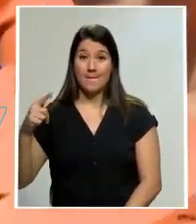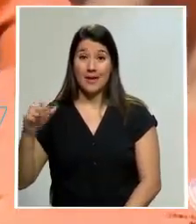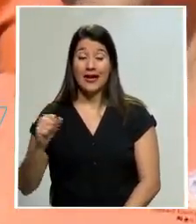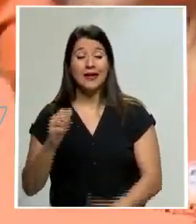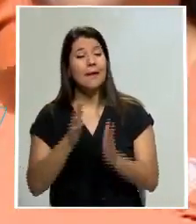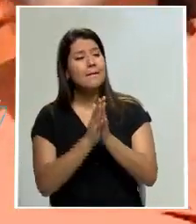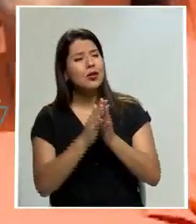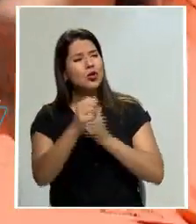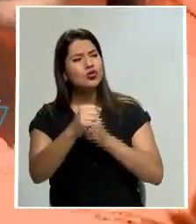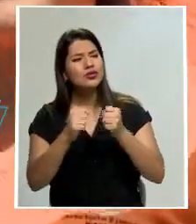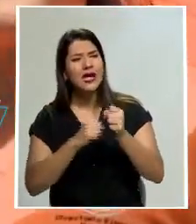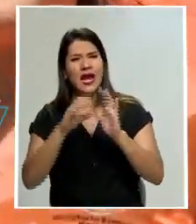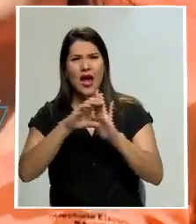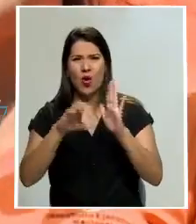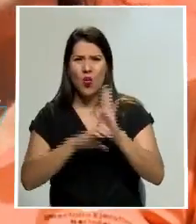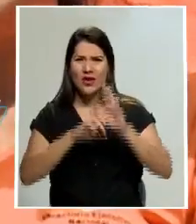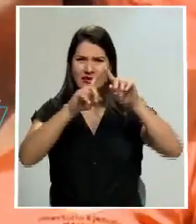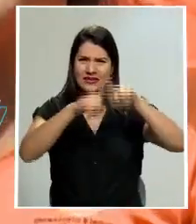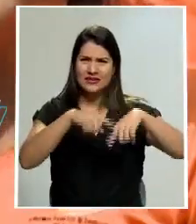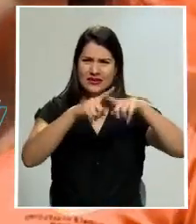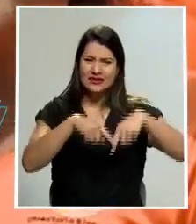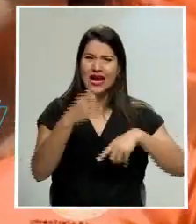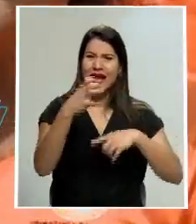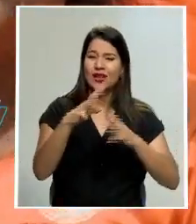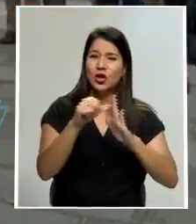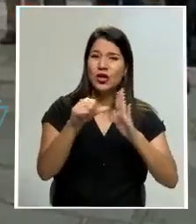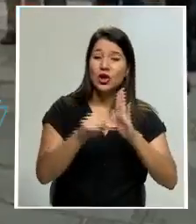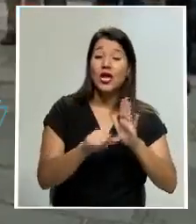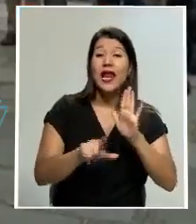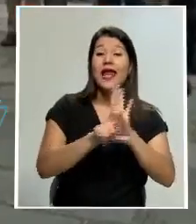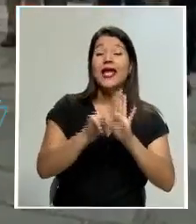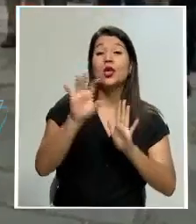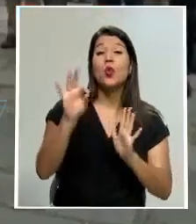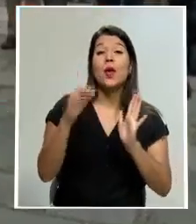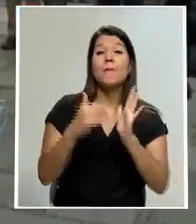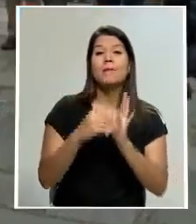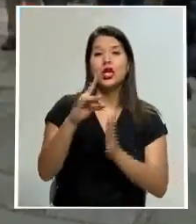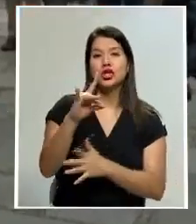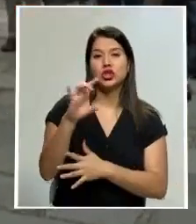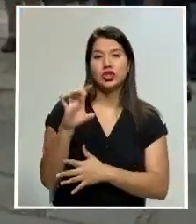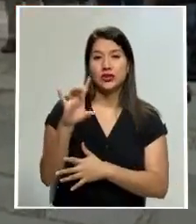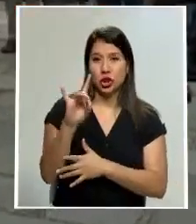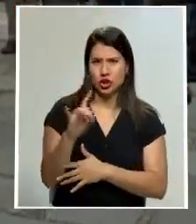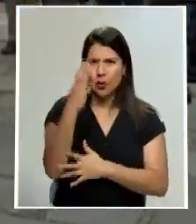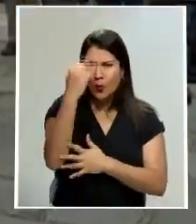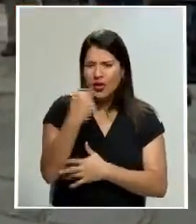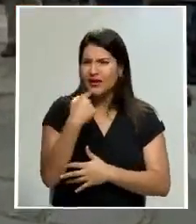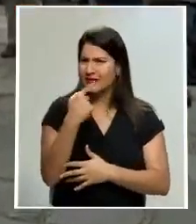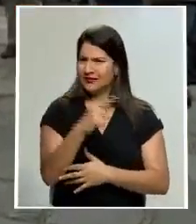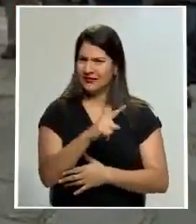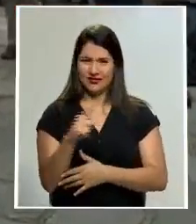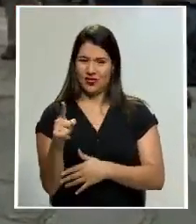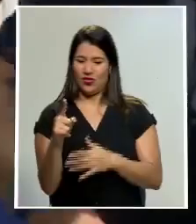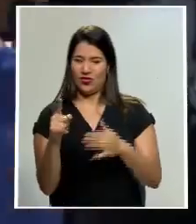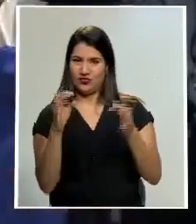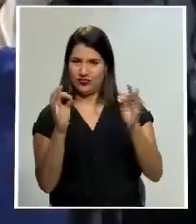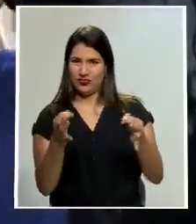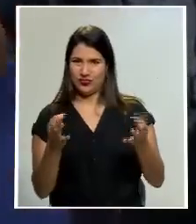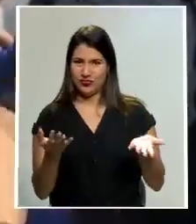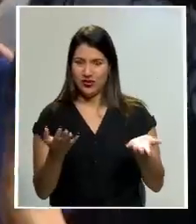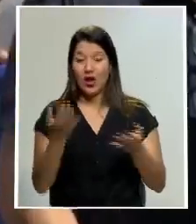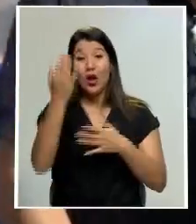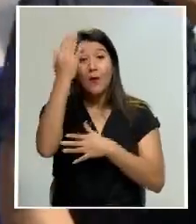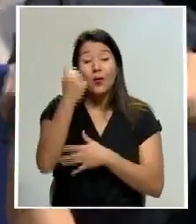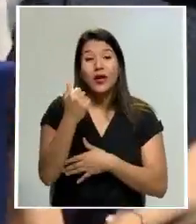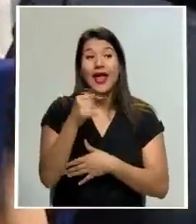inconstitucionales 14 artículos de la ley 9.808, considerándolos irracionales, ya que según argumenta,